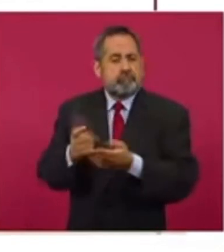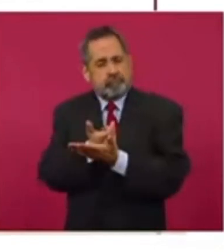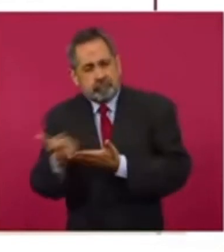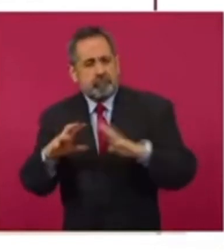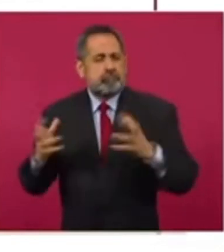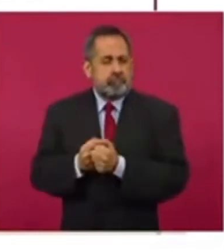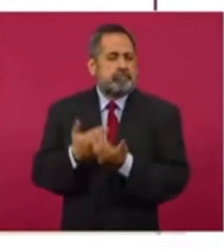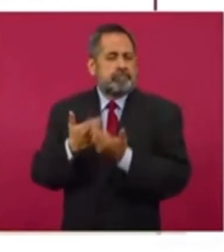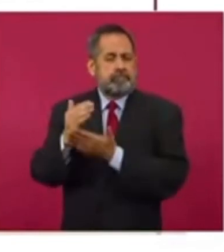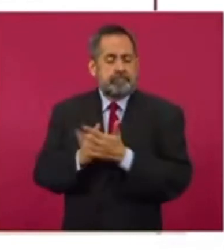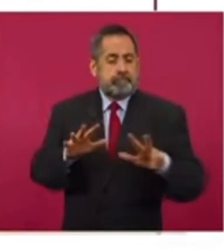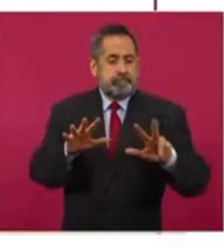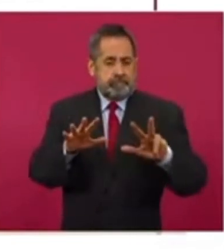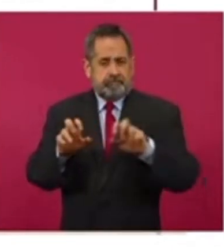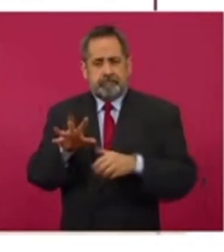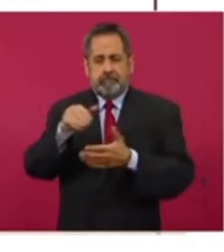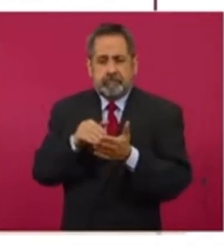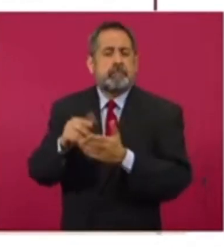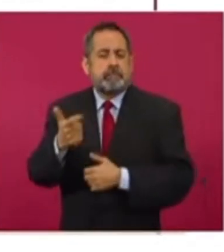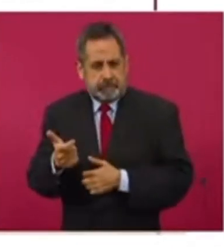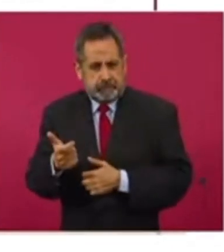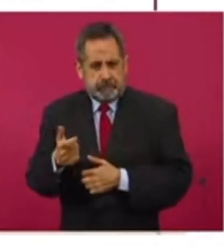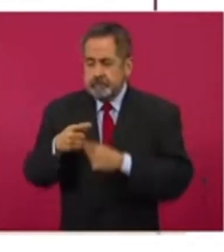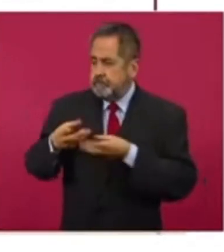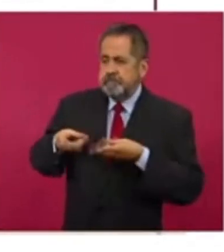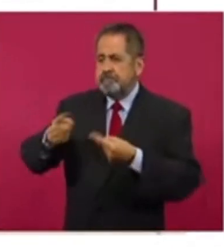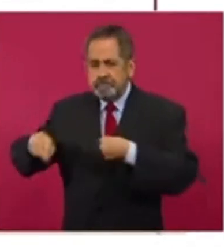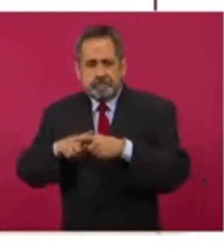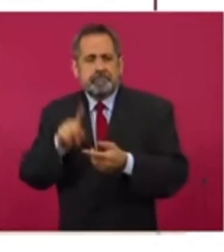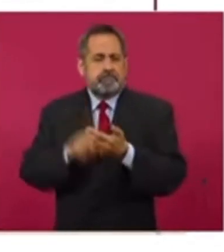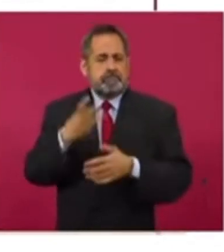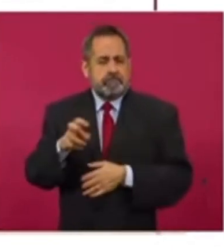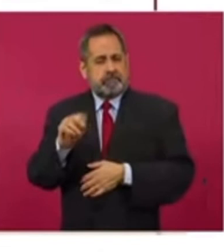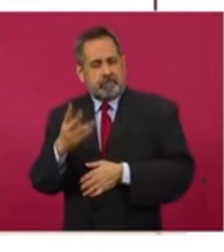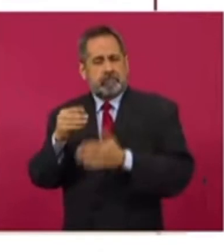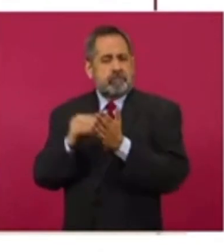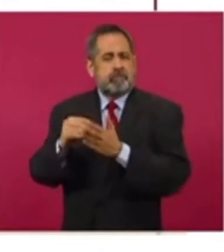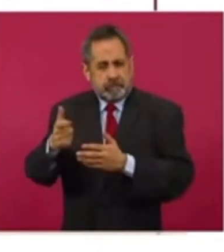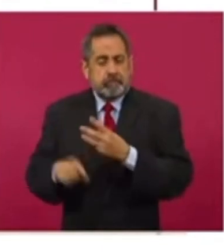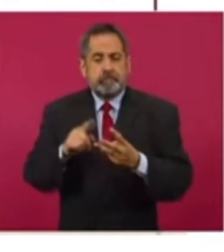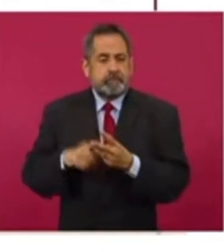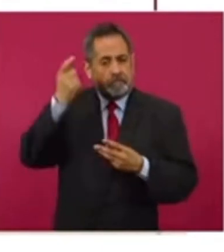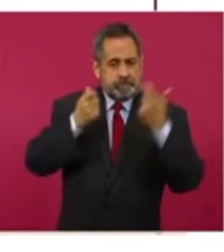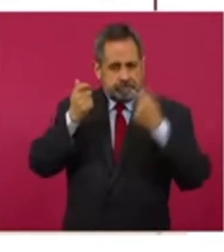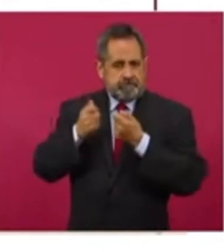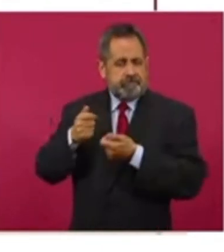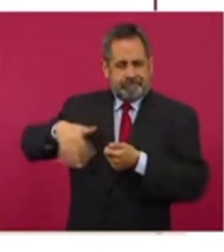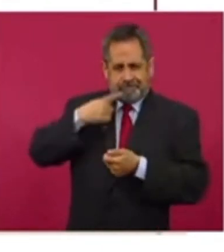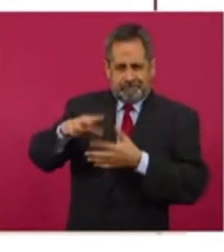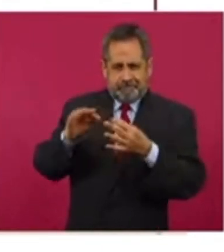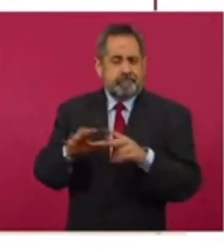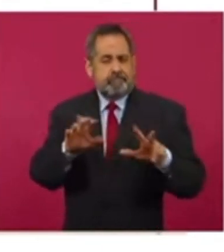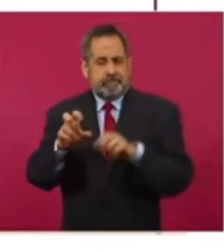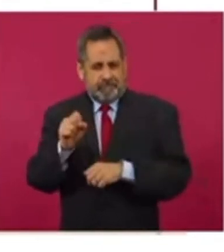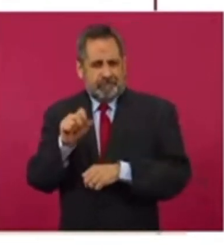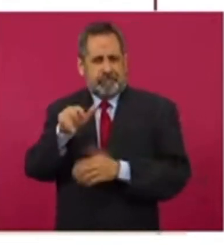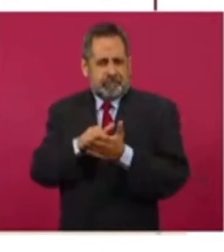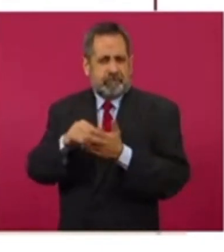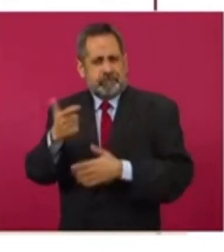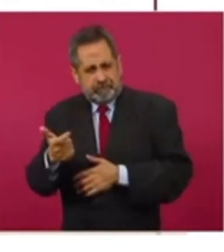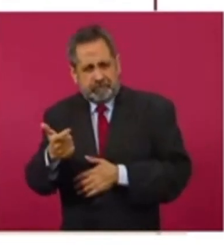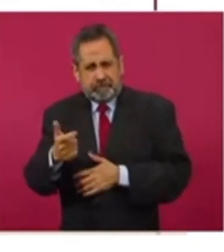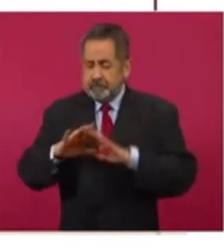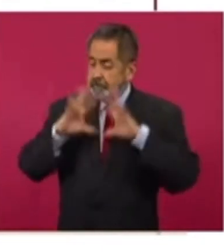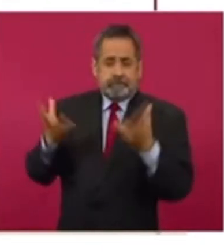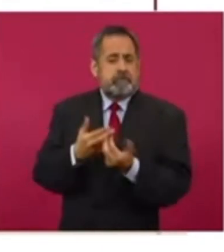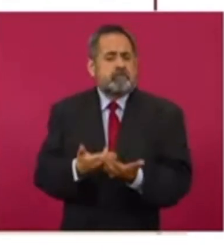sueldos y salarios tendríamos un gran total de 719 millones de pesos, en gasto de operación 1.384 millones de pesos, en los fideicomisos que acabamos de comentar, 869 millones